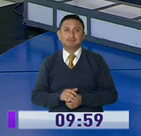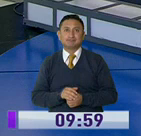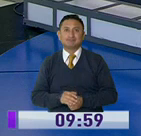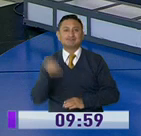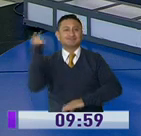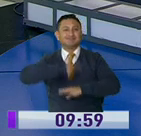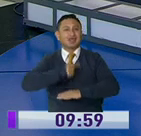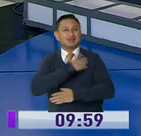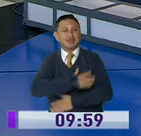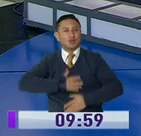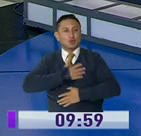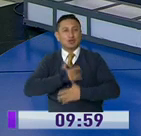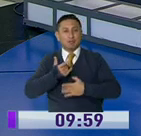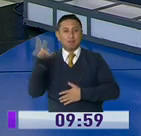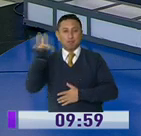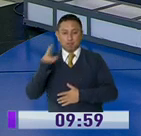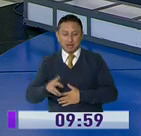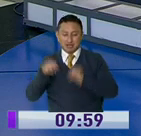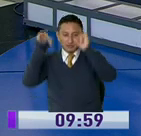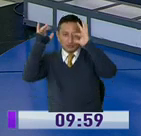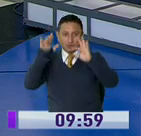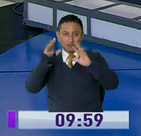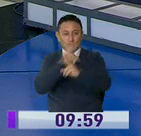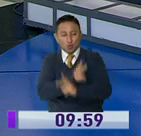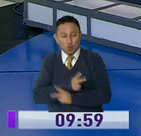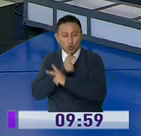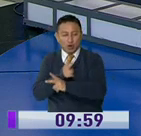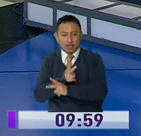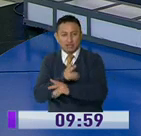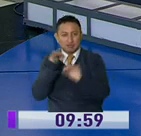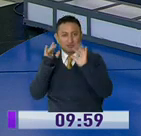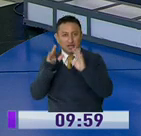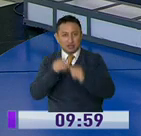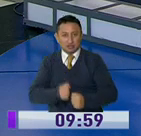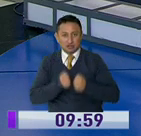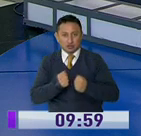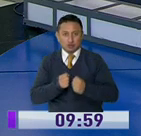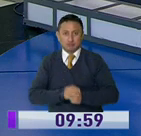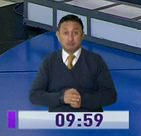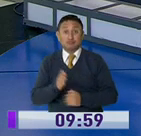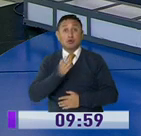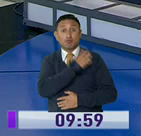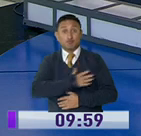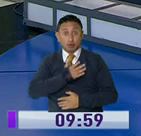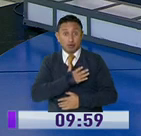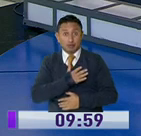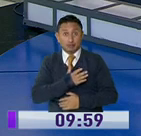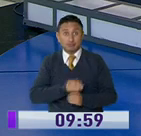Llevan un día a la vez, que este viernes sea bendecido. Cuídense mucho, mucha salud también y por favor...